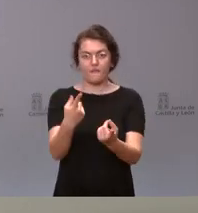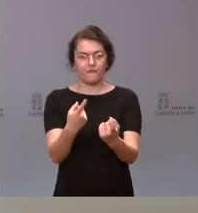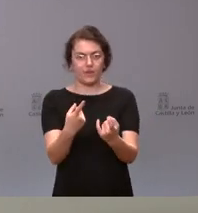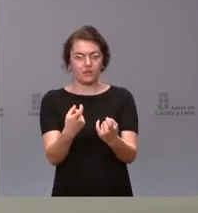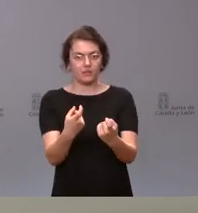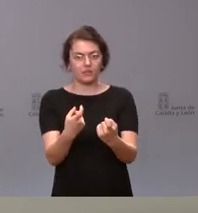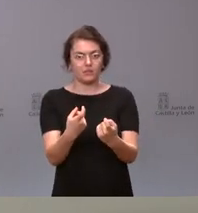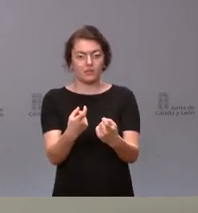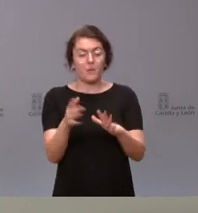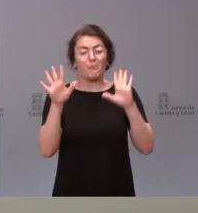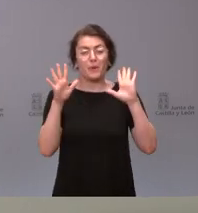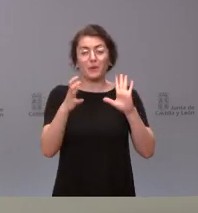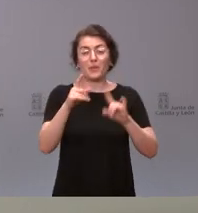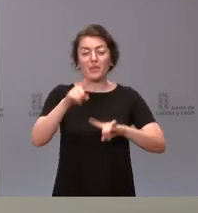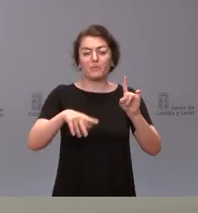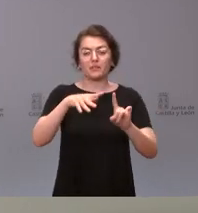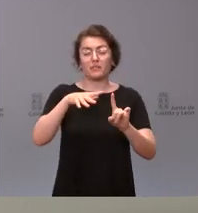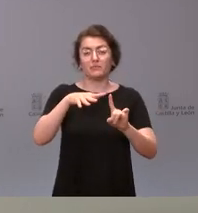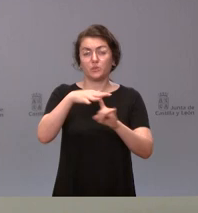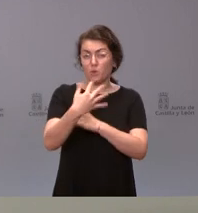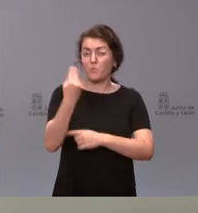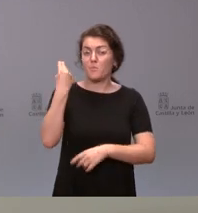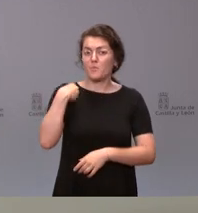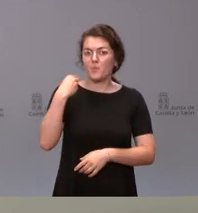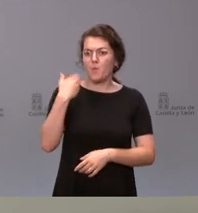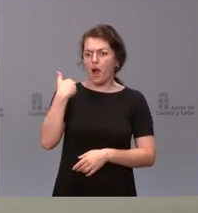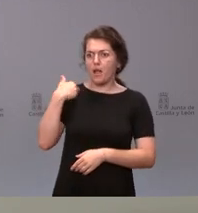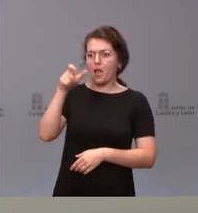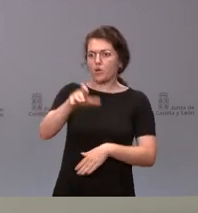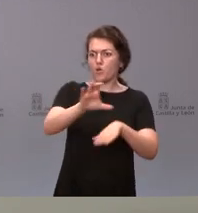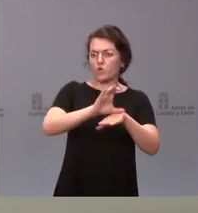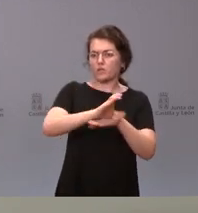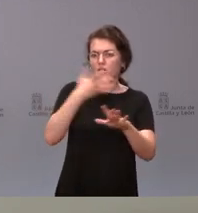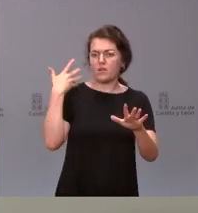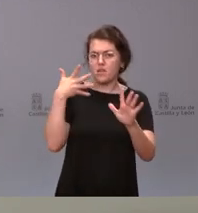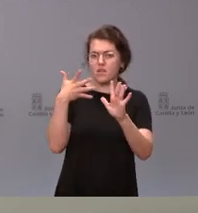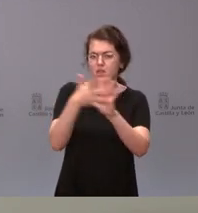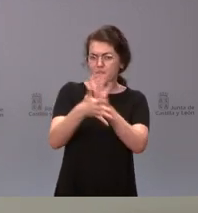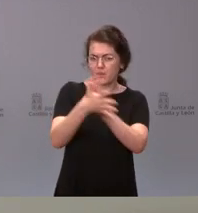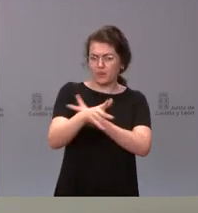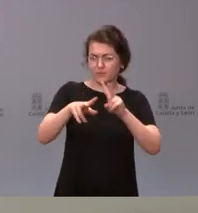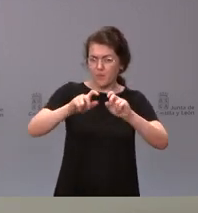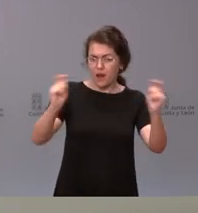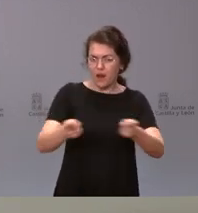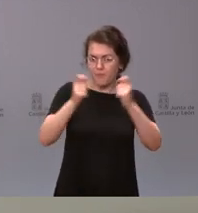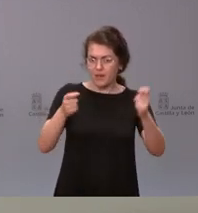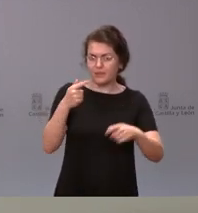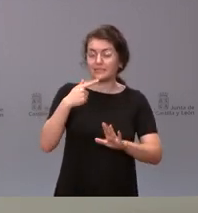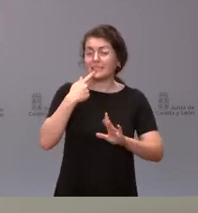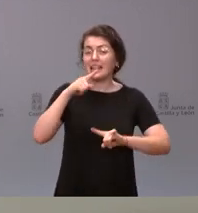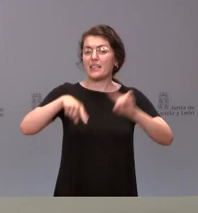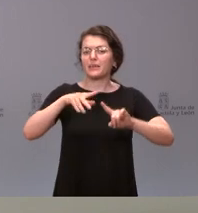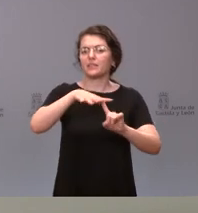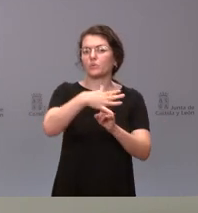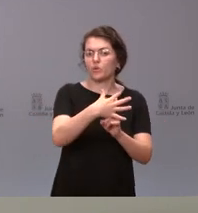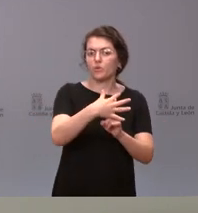que, en función de las circunstancias, y creo que ayer el propio consejero lo anunciaba en la presentación de la campaña, sin perjuicio de las circunstancias, se podría aumentar